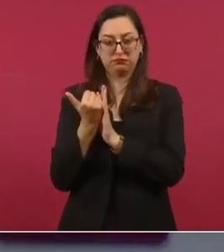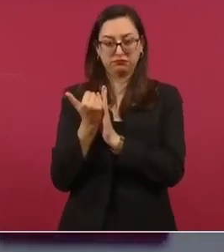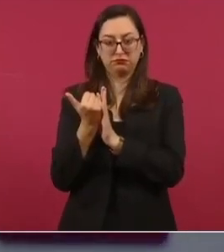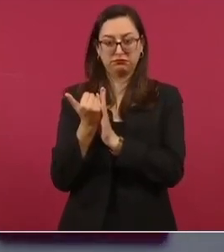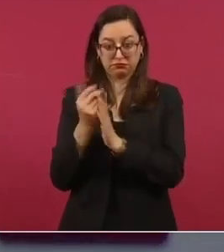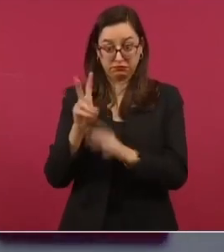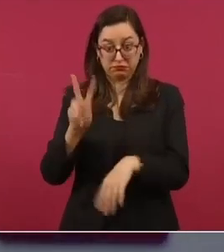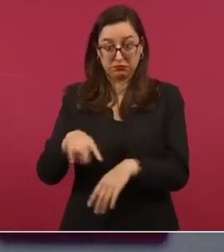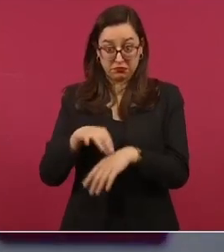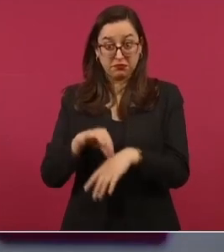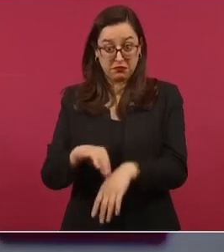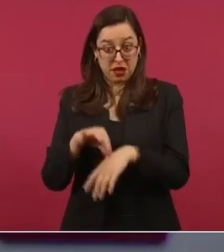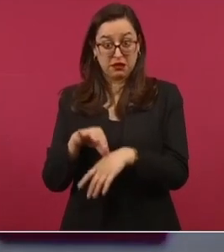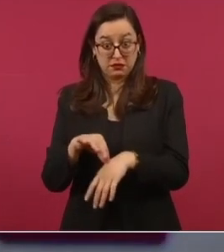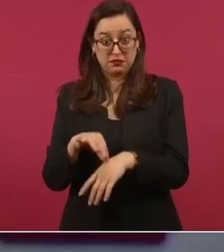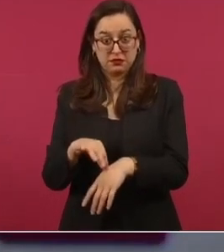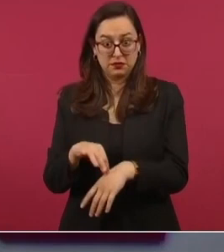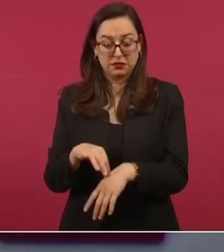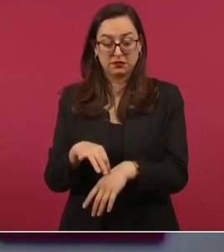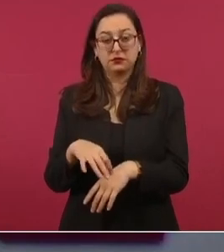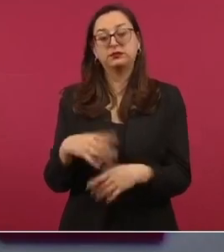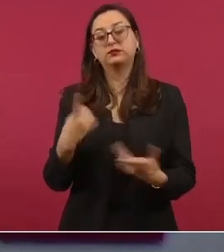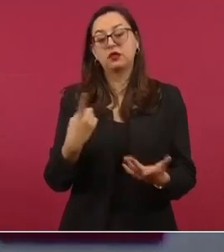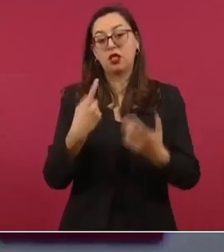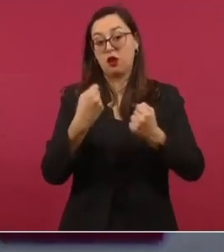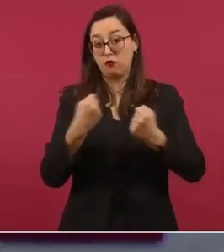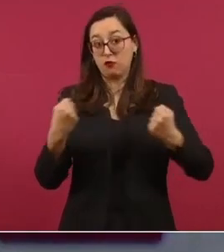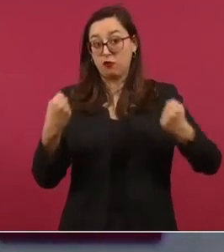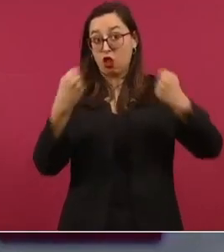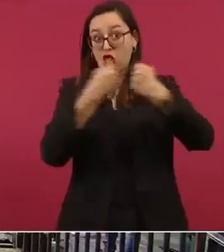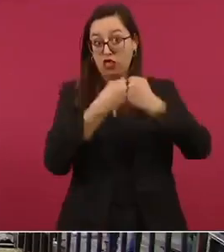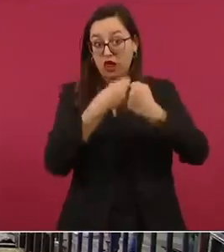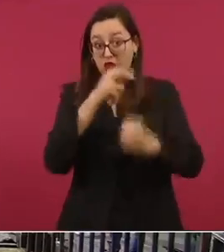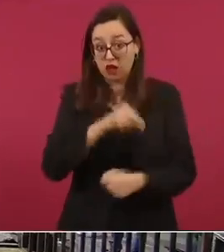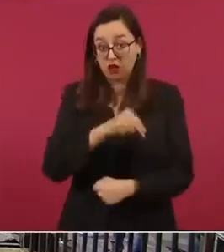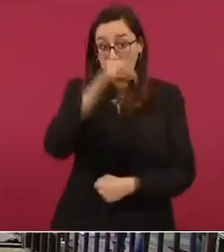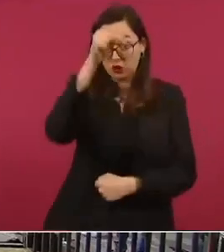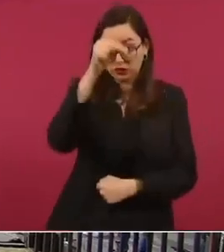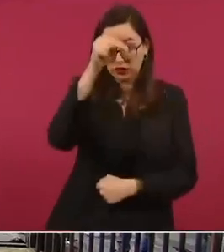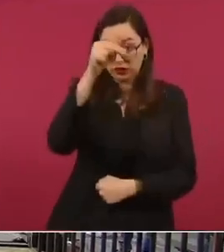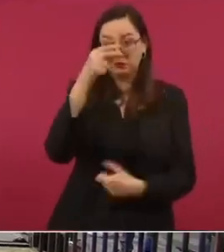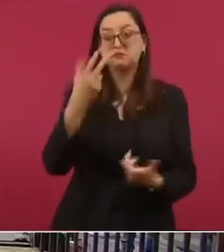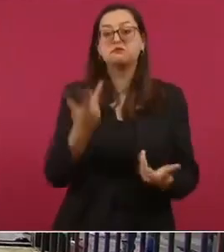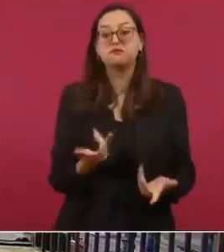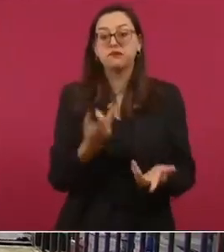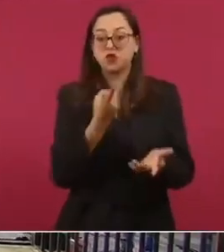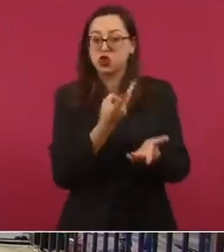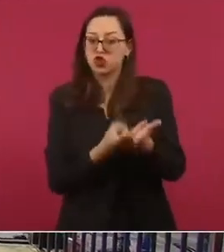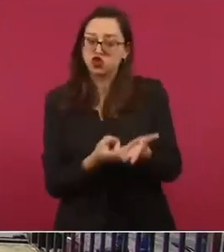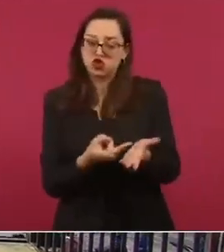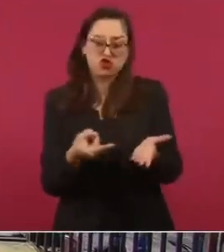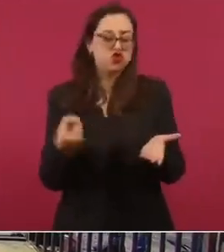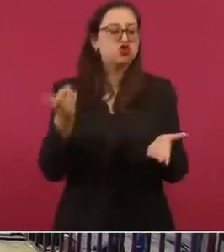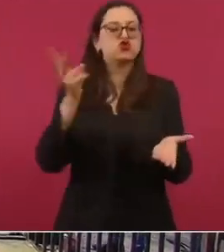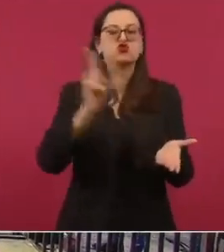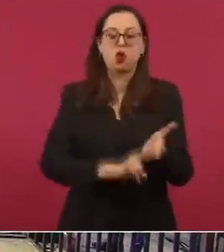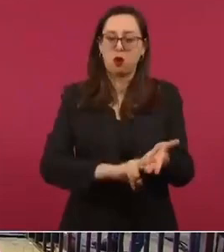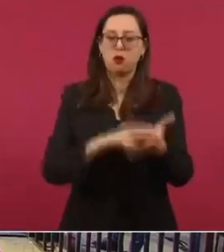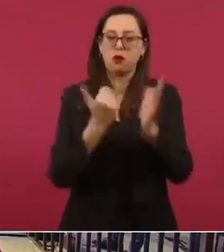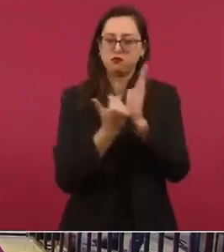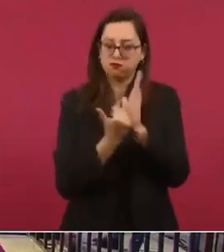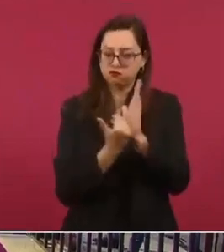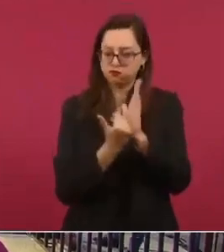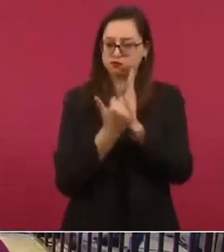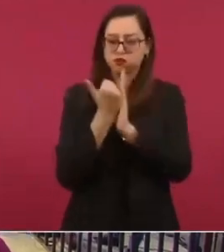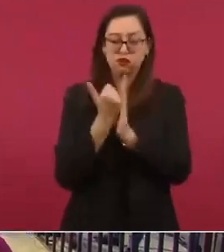reales y en la frontera el incremento ha sido de más del doble algo